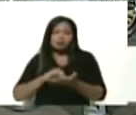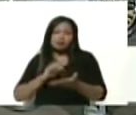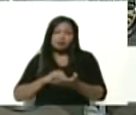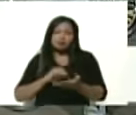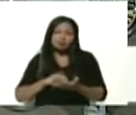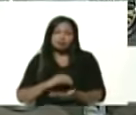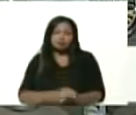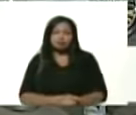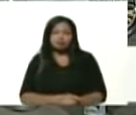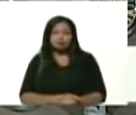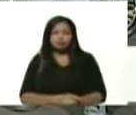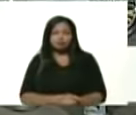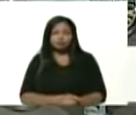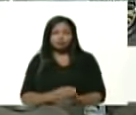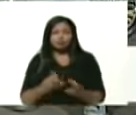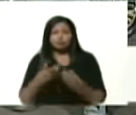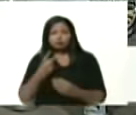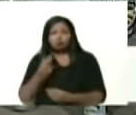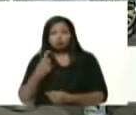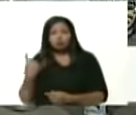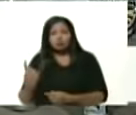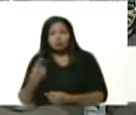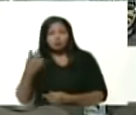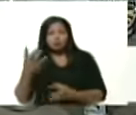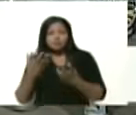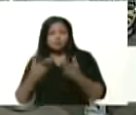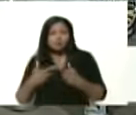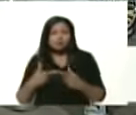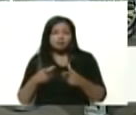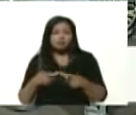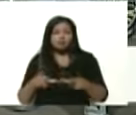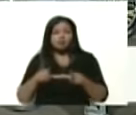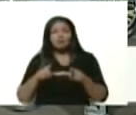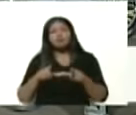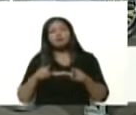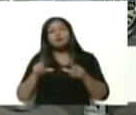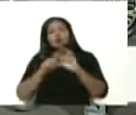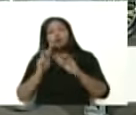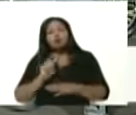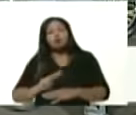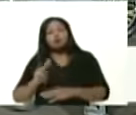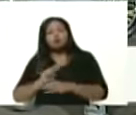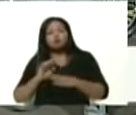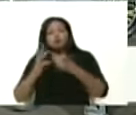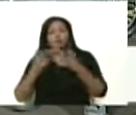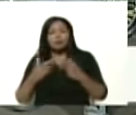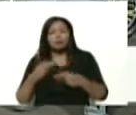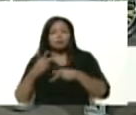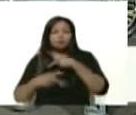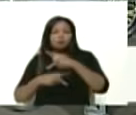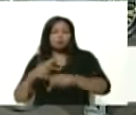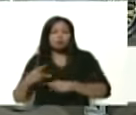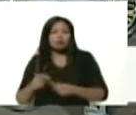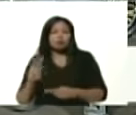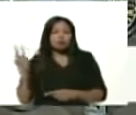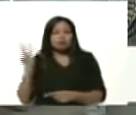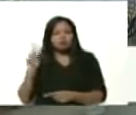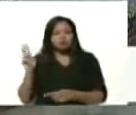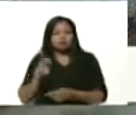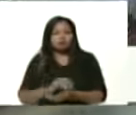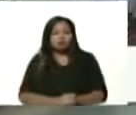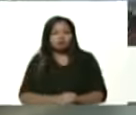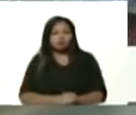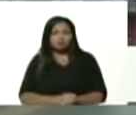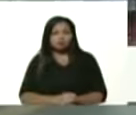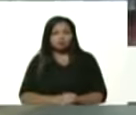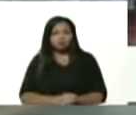no solamente esta empresa, muchas de las piezas y partes que ya usa esta empresa son producidas en Venezuela y hemos